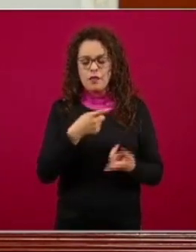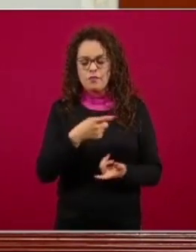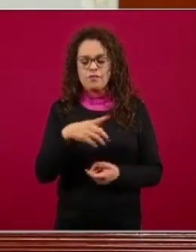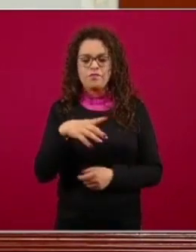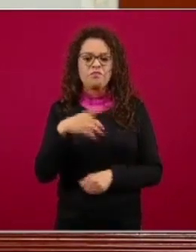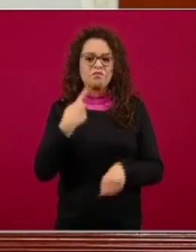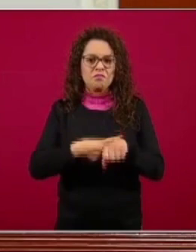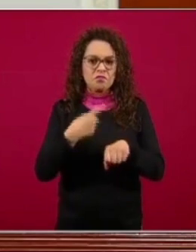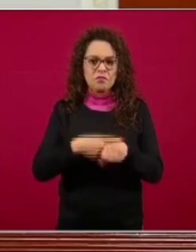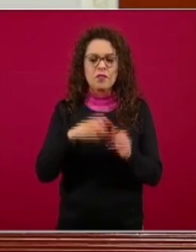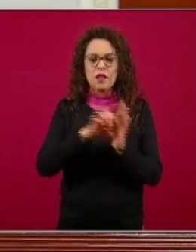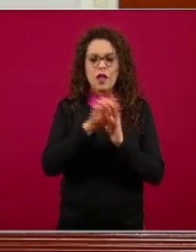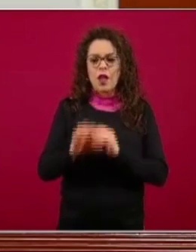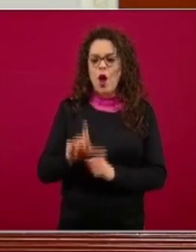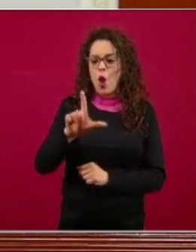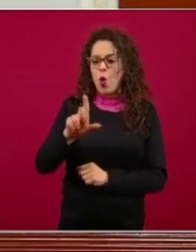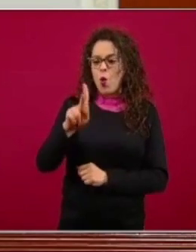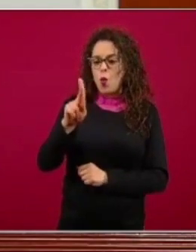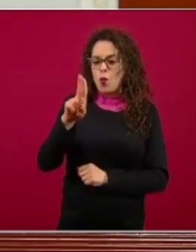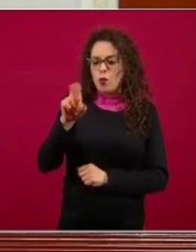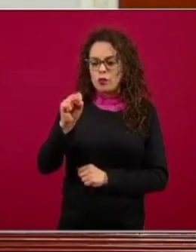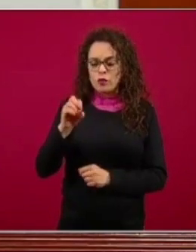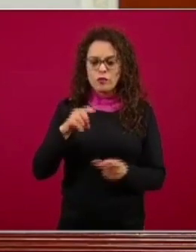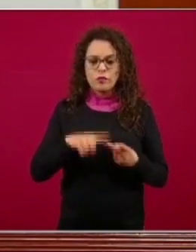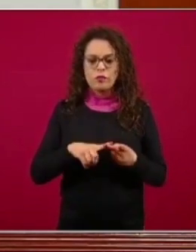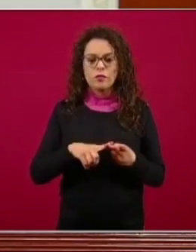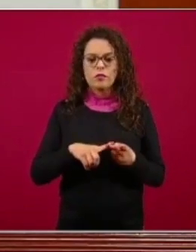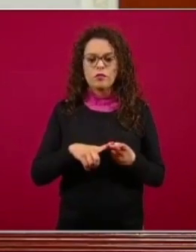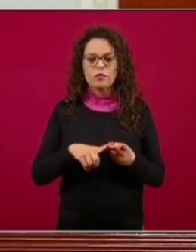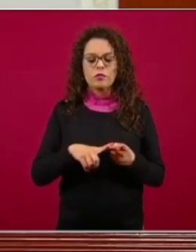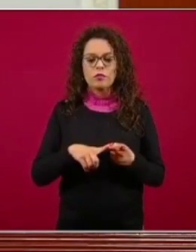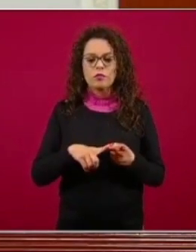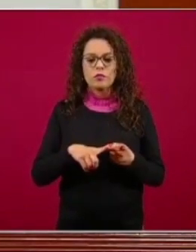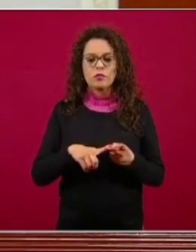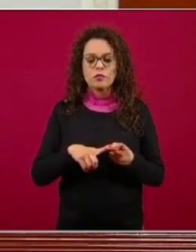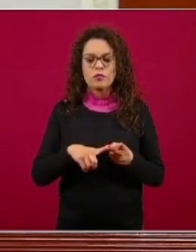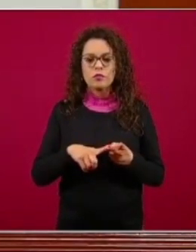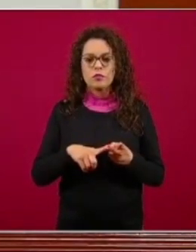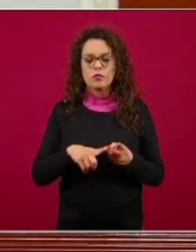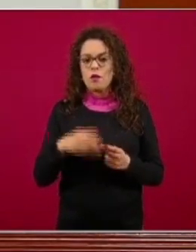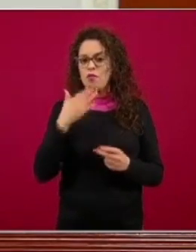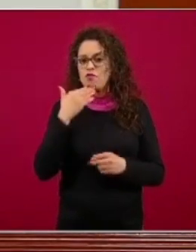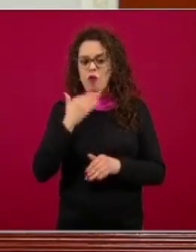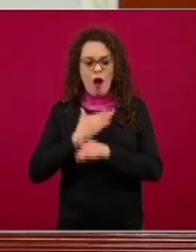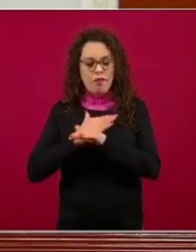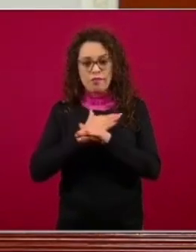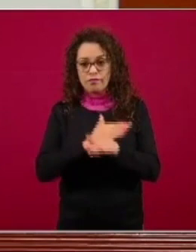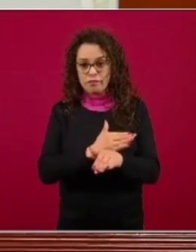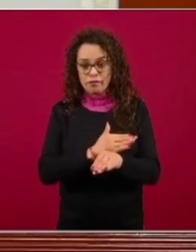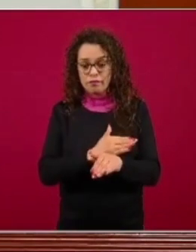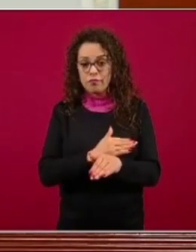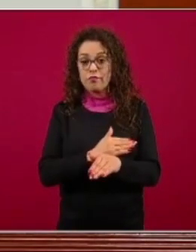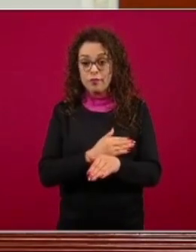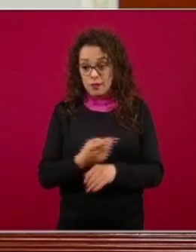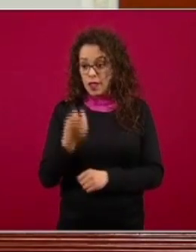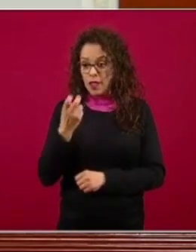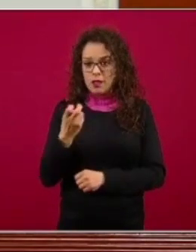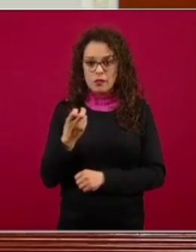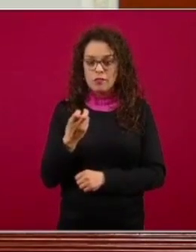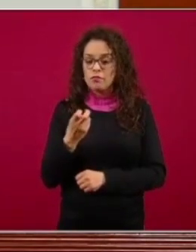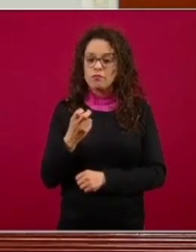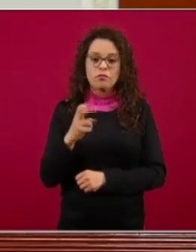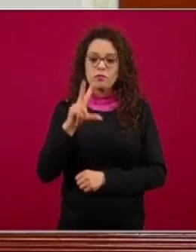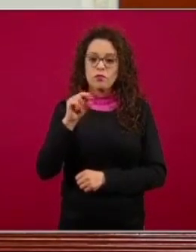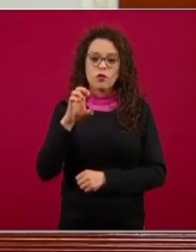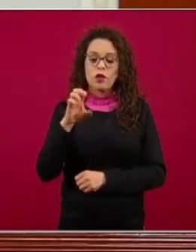lupus eritematoso o trastornos de inmunodeficiencia parecen no tener el mismo riesgo que